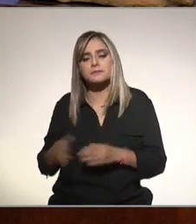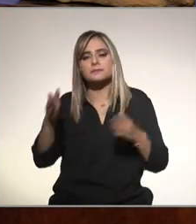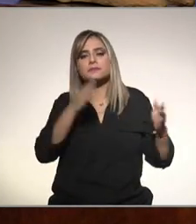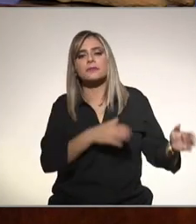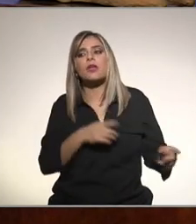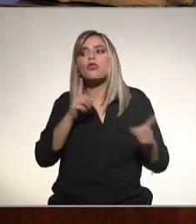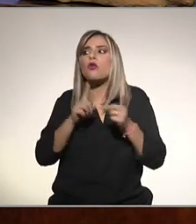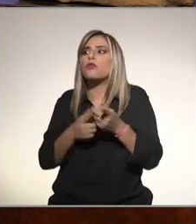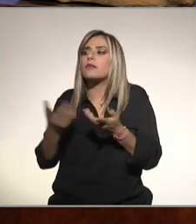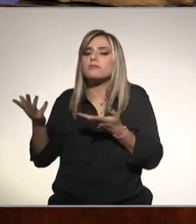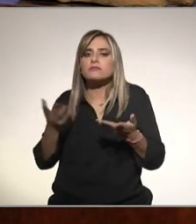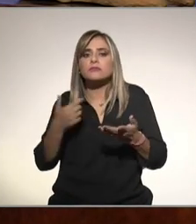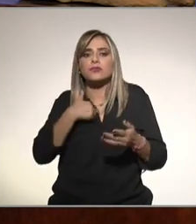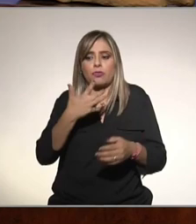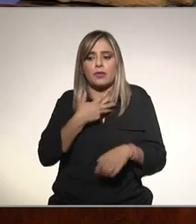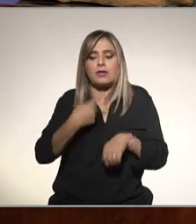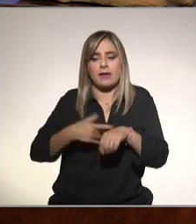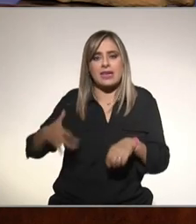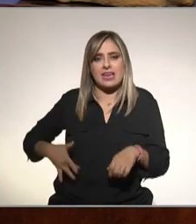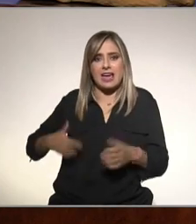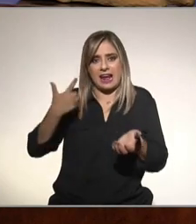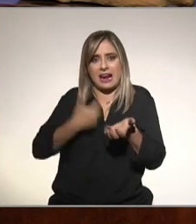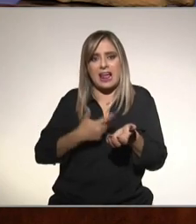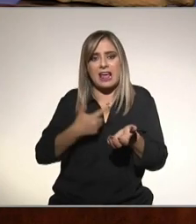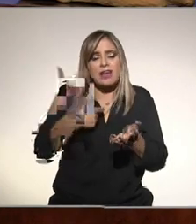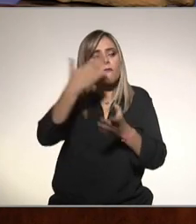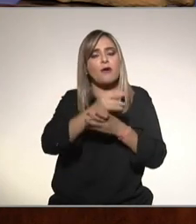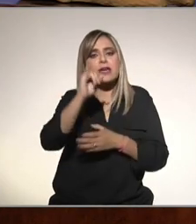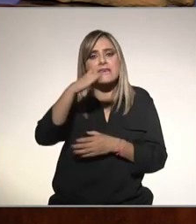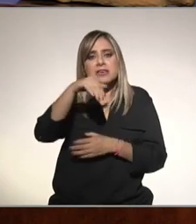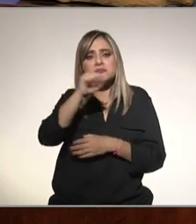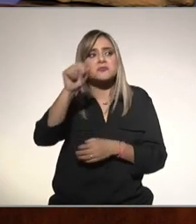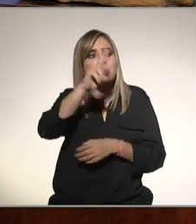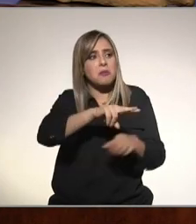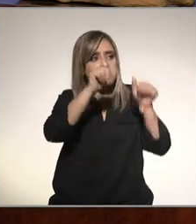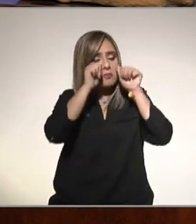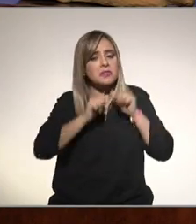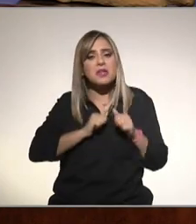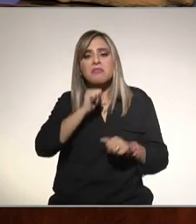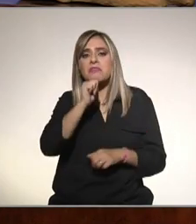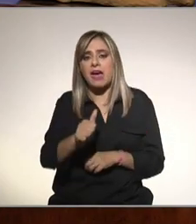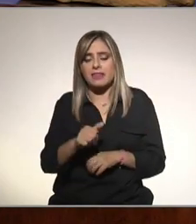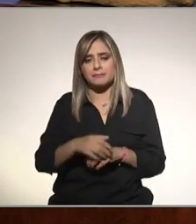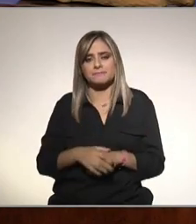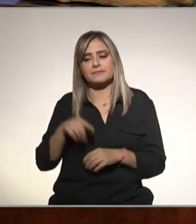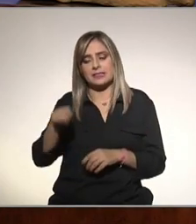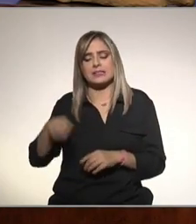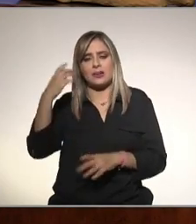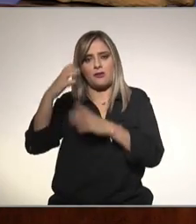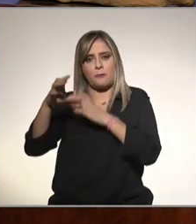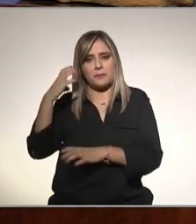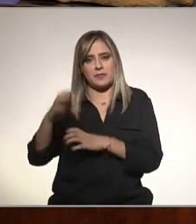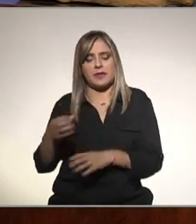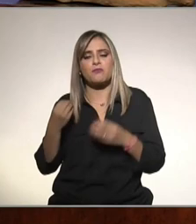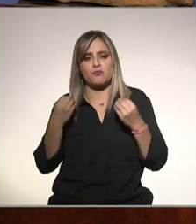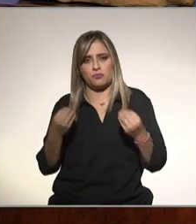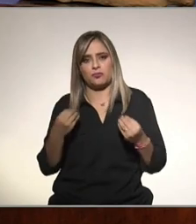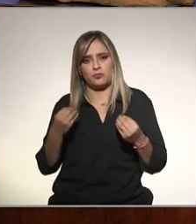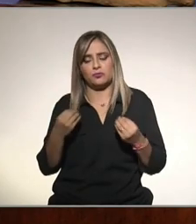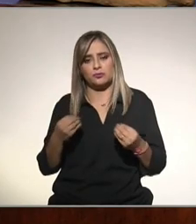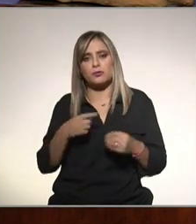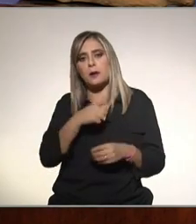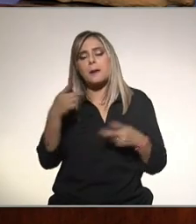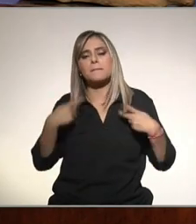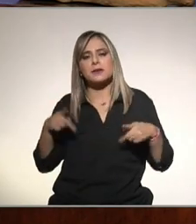dónde ir porque pues yo tengo esta enfermedad y voy al IMSS y realmente no me hace nada muchos comentarios al respecto doctores de que la